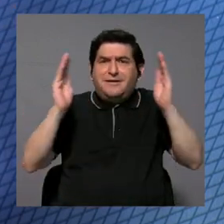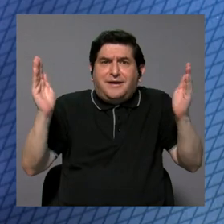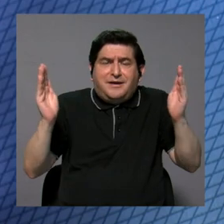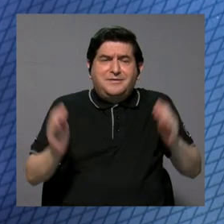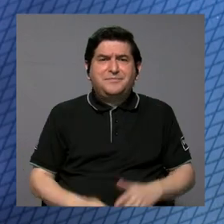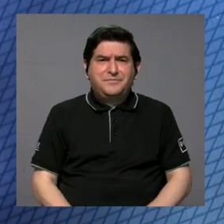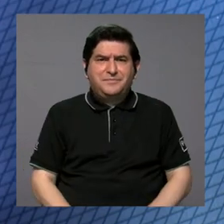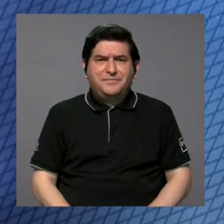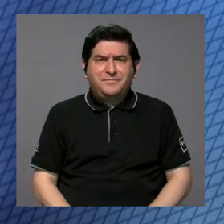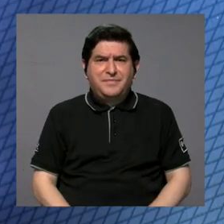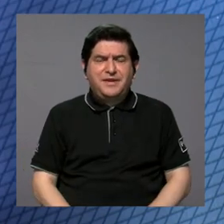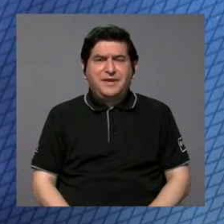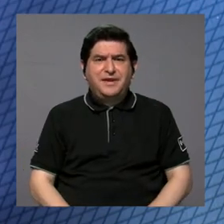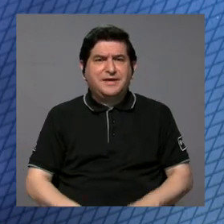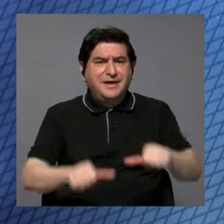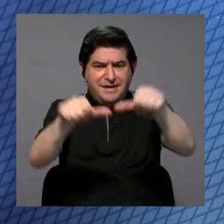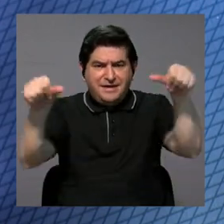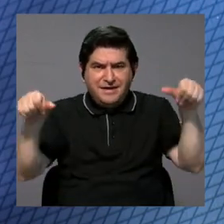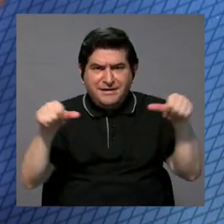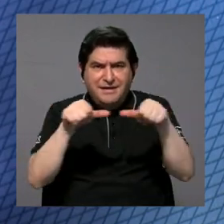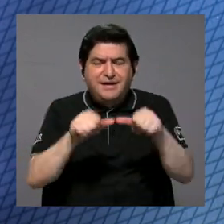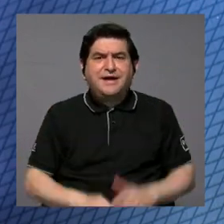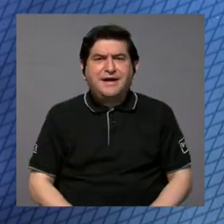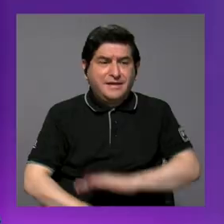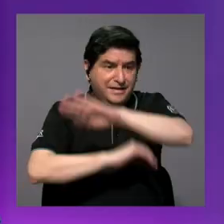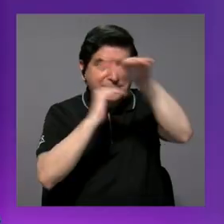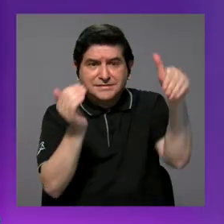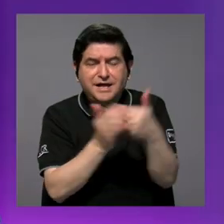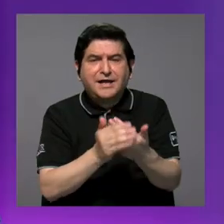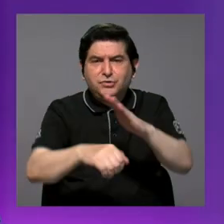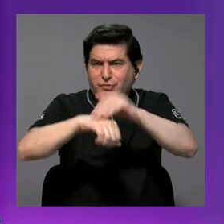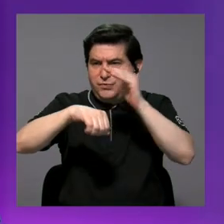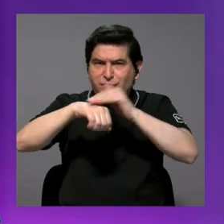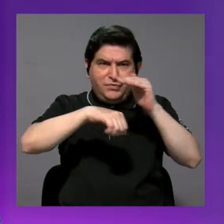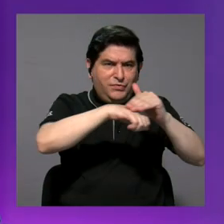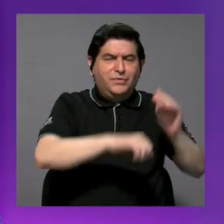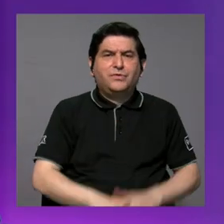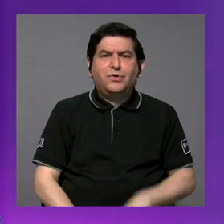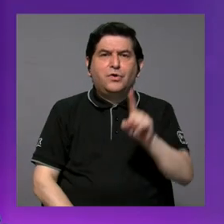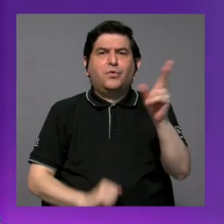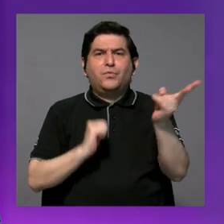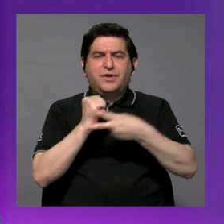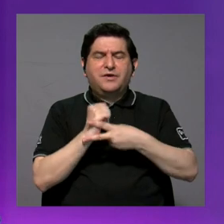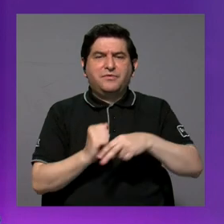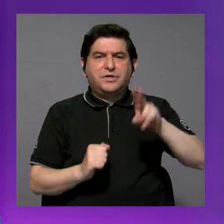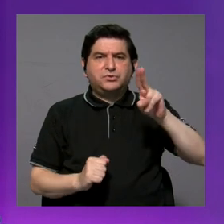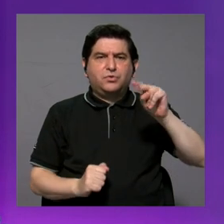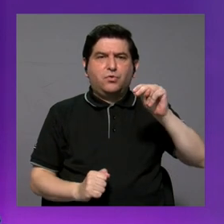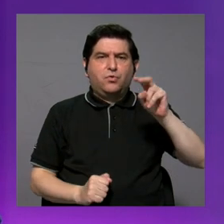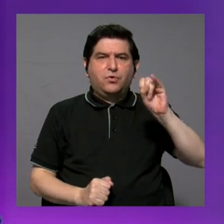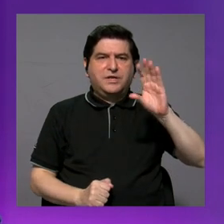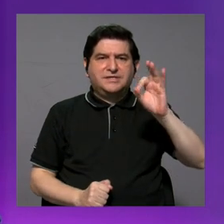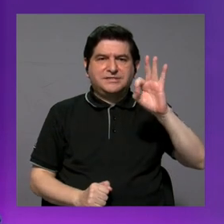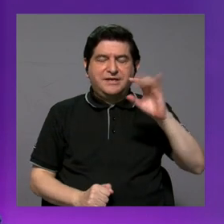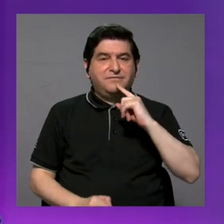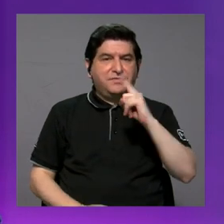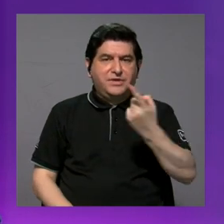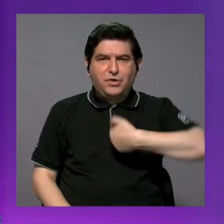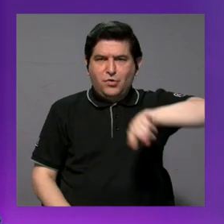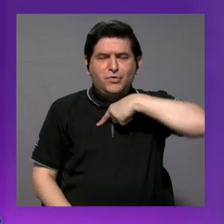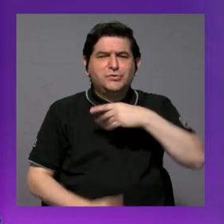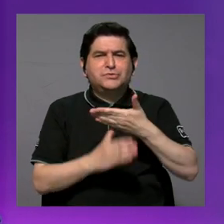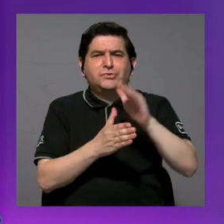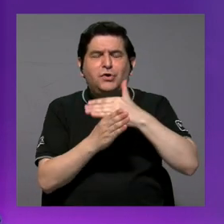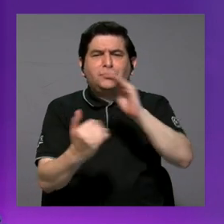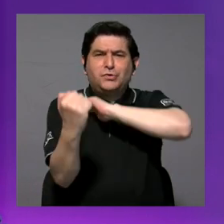apelación a todos esos poderes, ¿verdad?, porque una vez UNICEF presentó a Pan y Amor en un evento como que éramos un